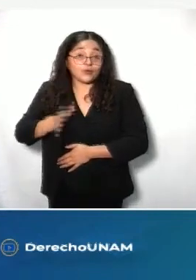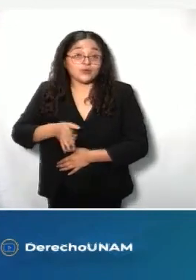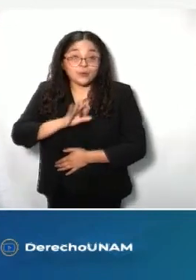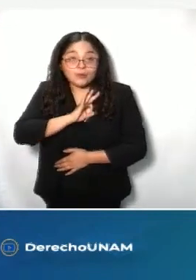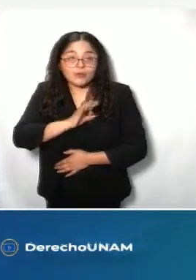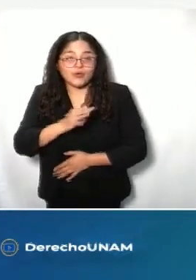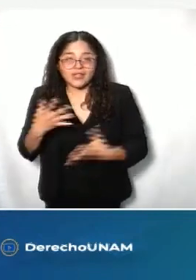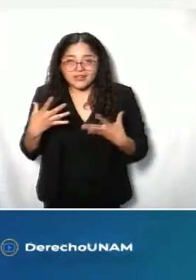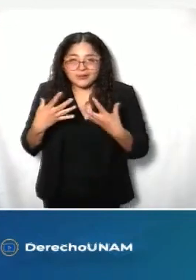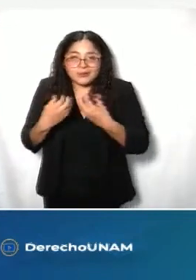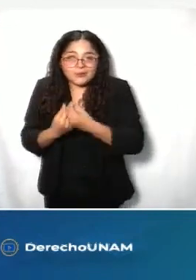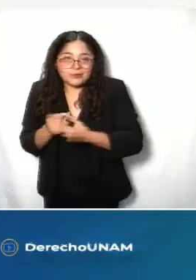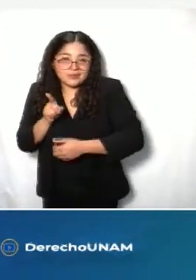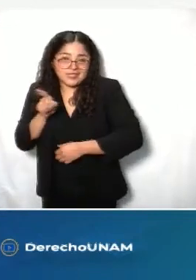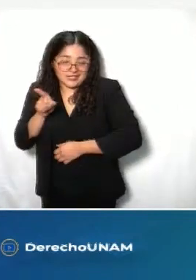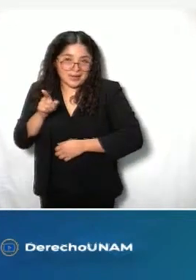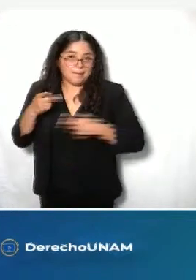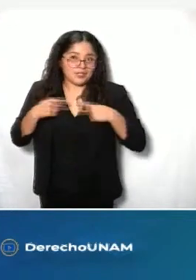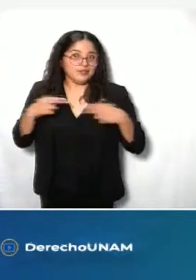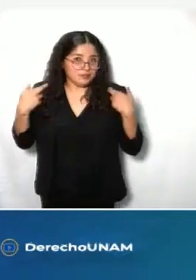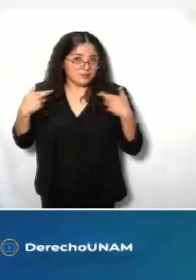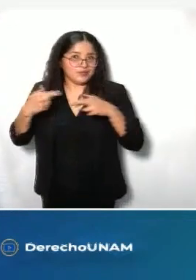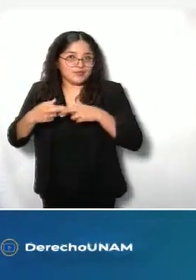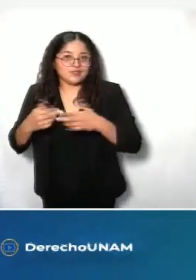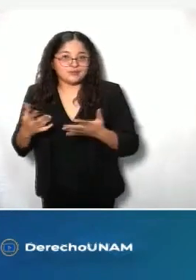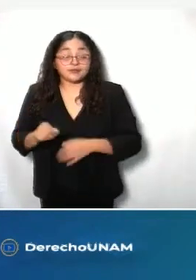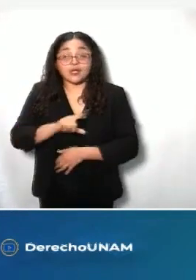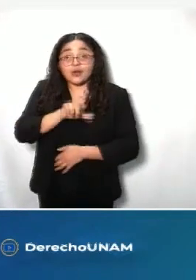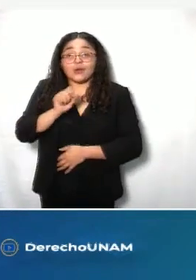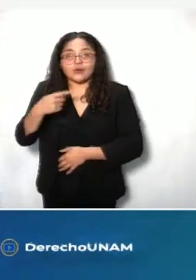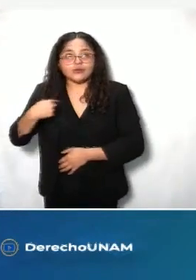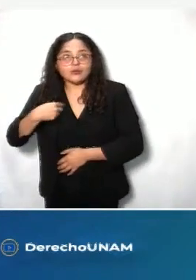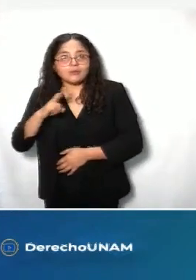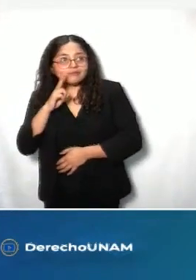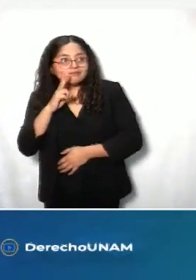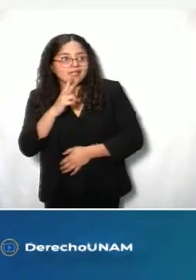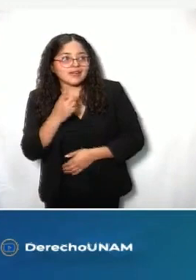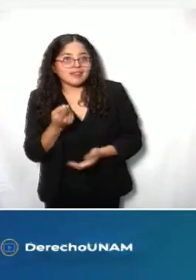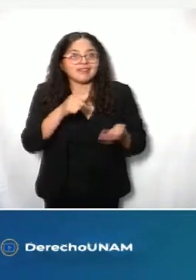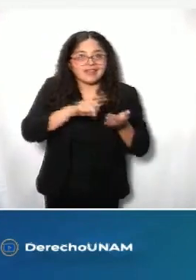adelante, maestría, después como doctorado, verlo como mi director,